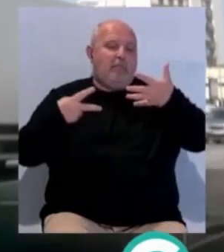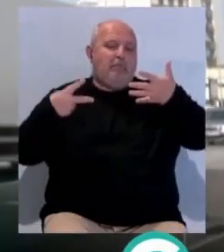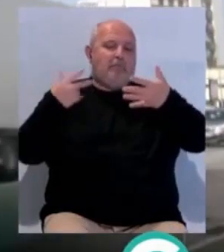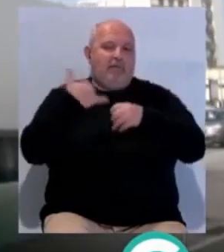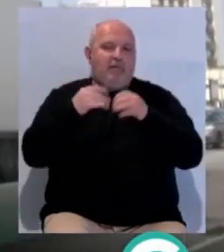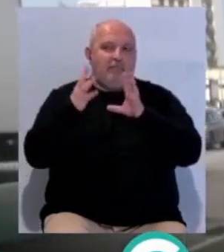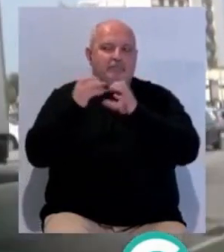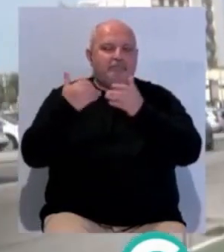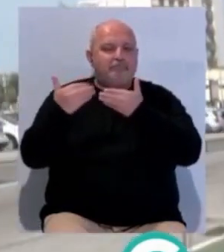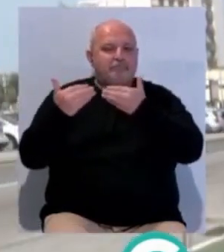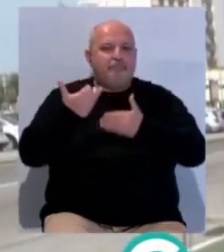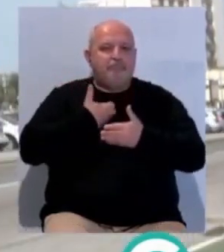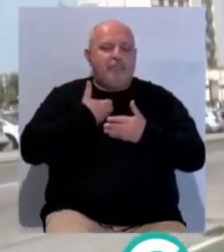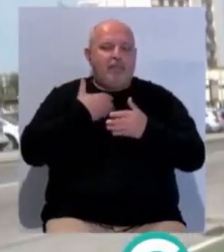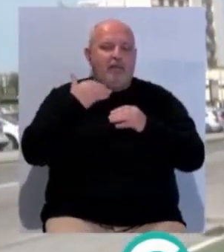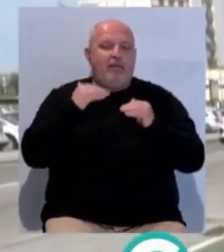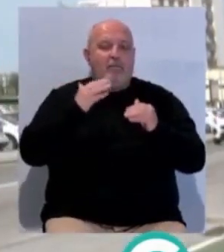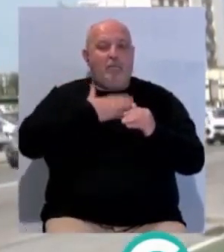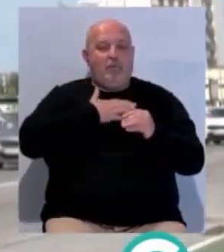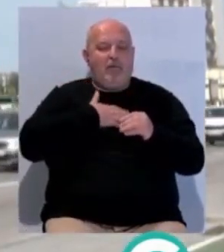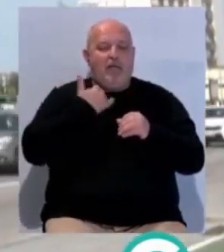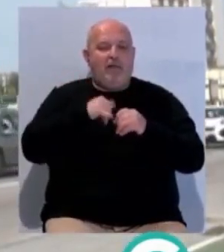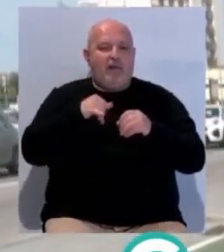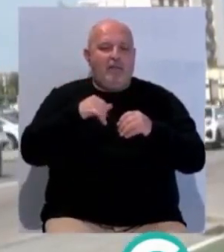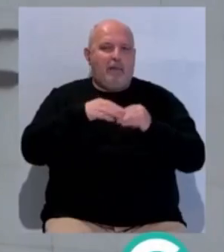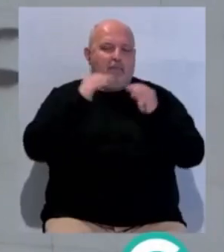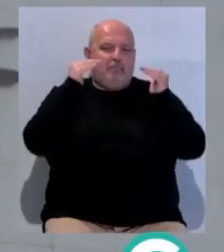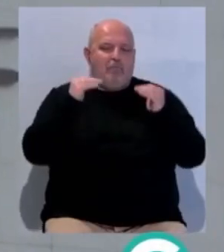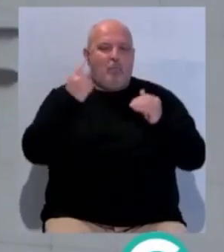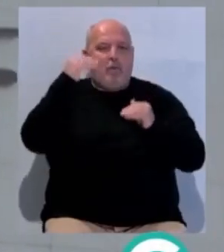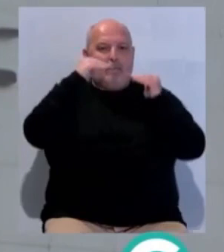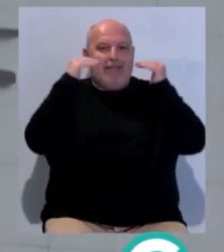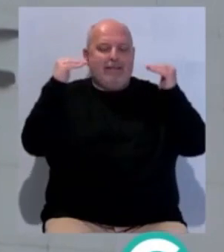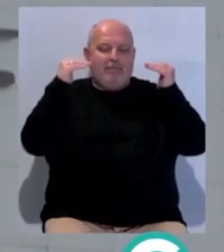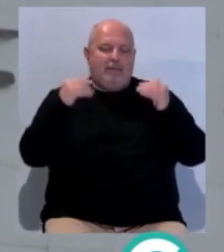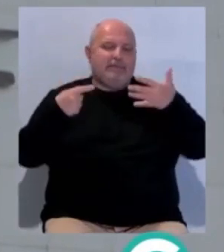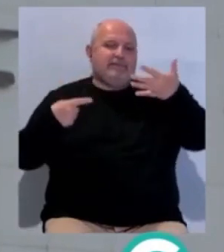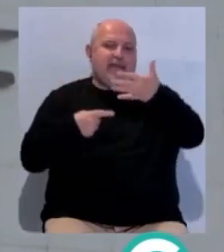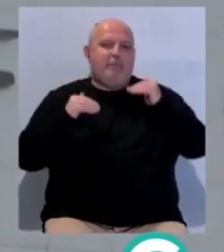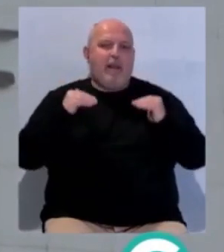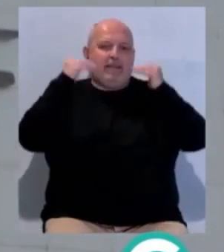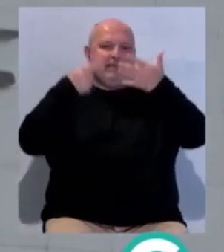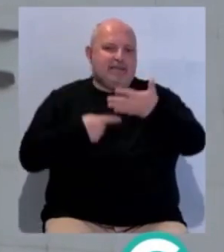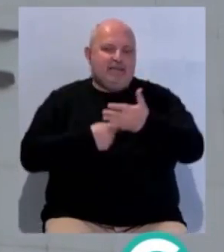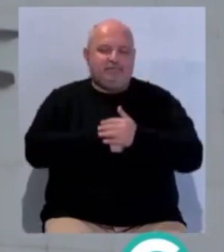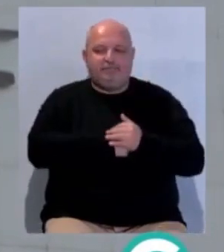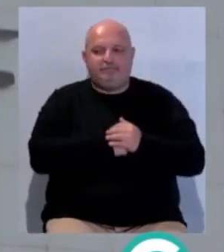se llegó a un acuerdo con el ayuntamiento y el propietario, Adif, para reducir en una planta el nuevo establecimiento.